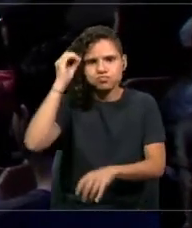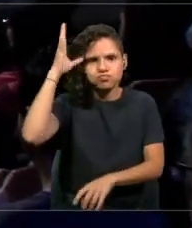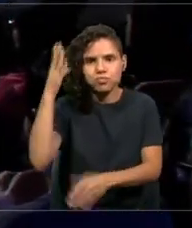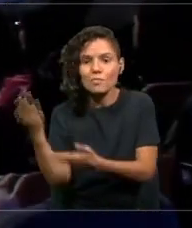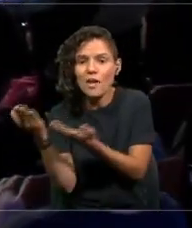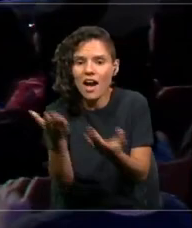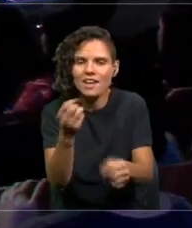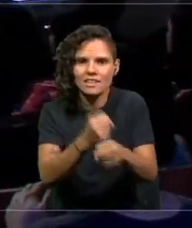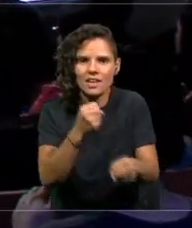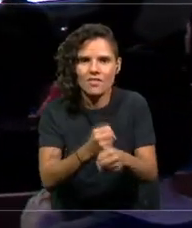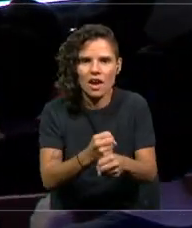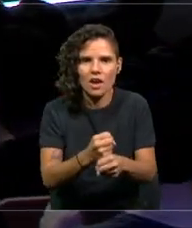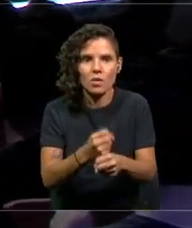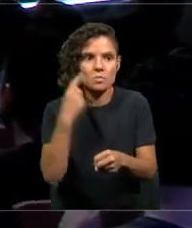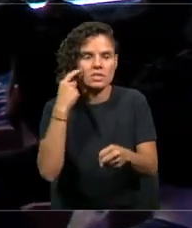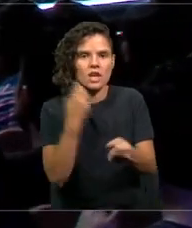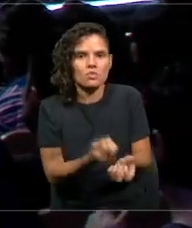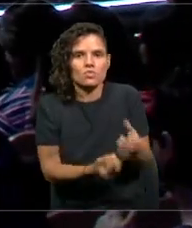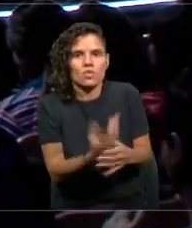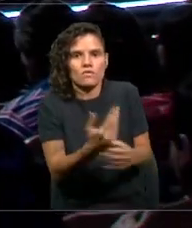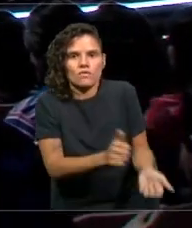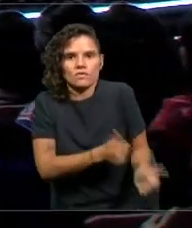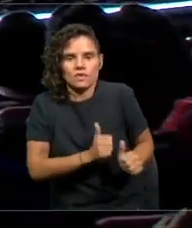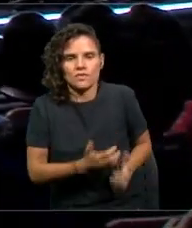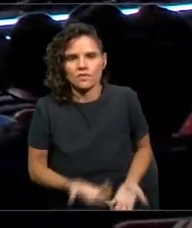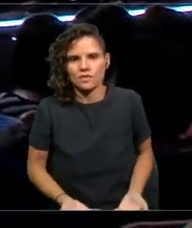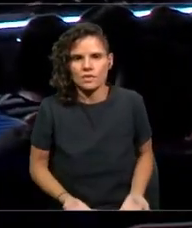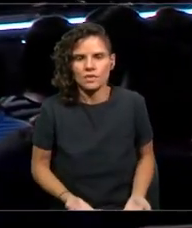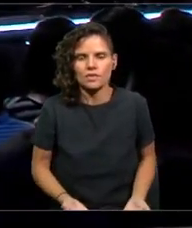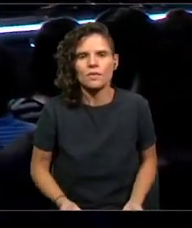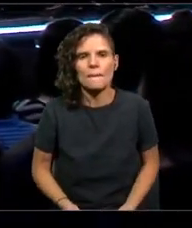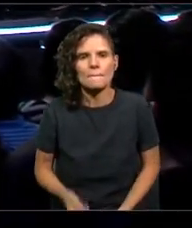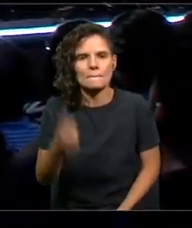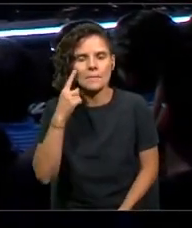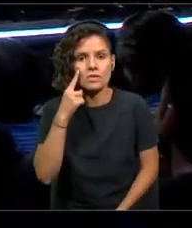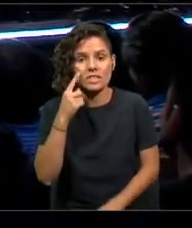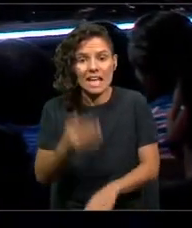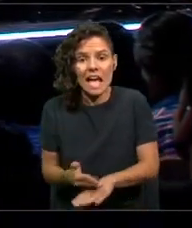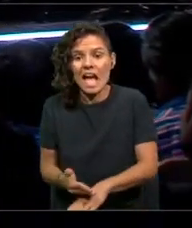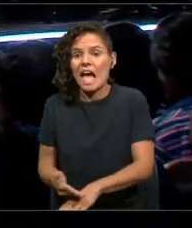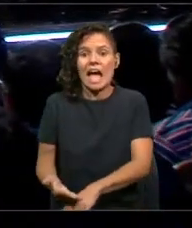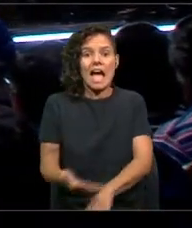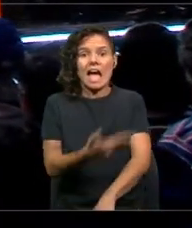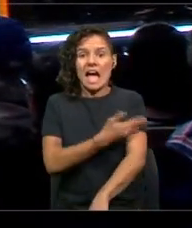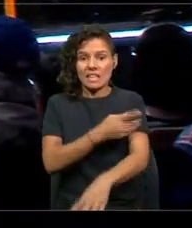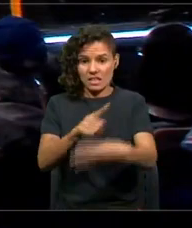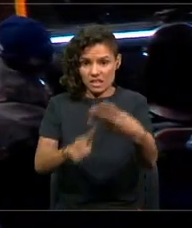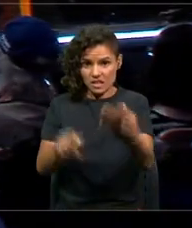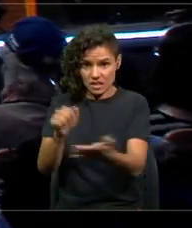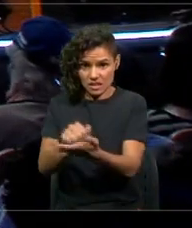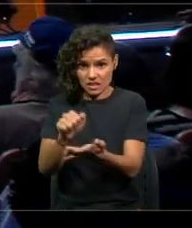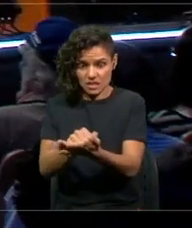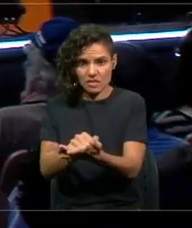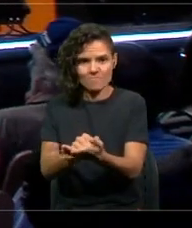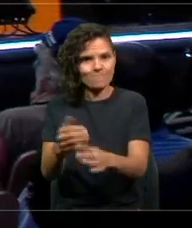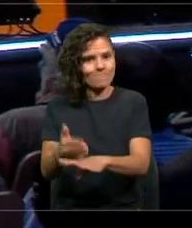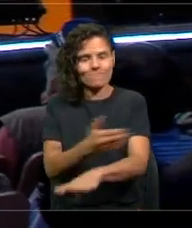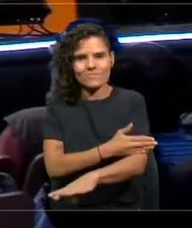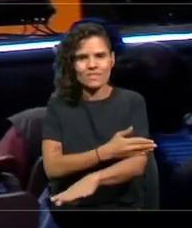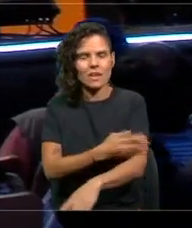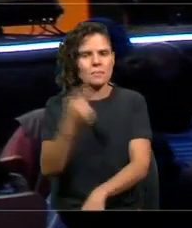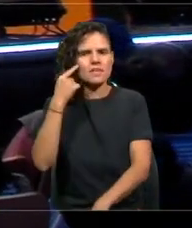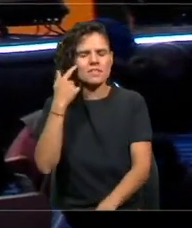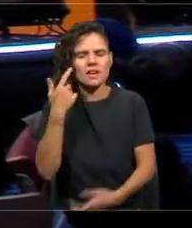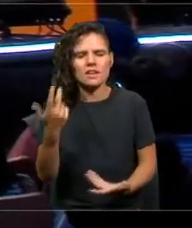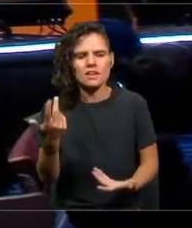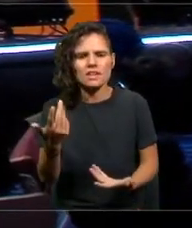con los nuevos desafíos. pero si antes de eso no nos desafiamos a ver en qué lugar